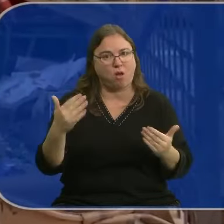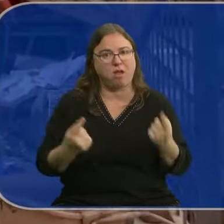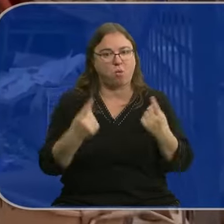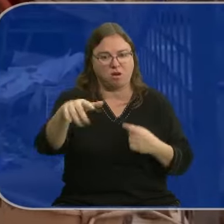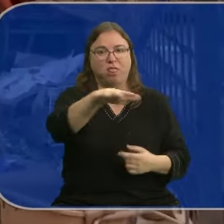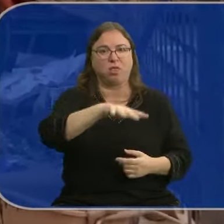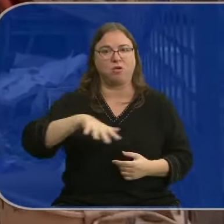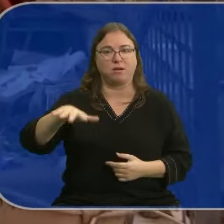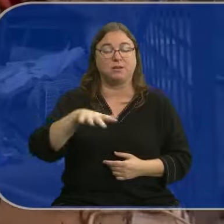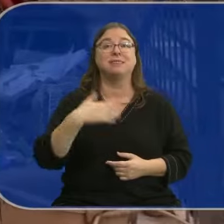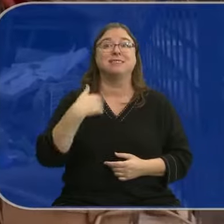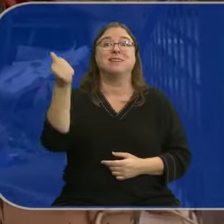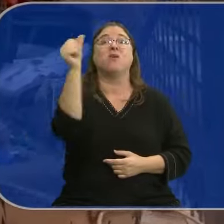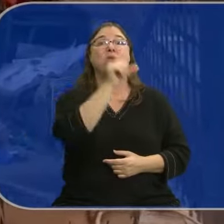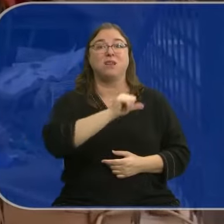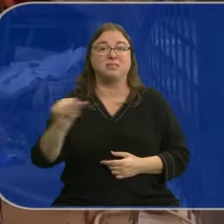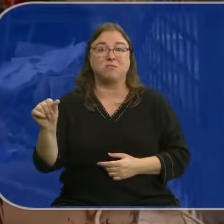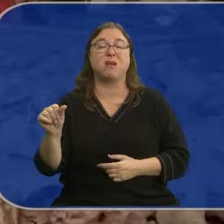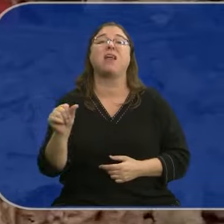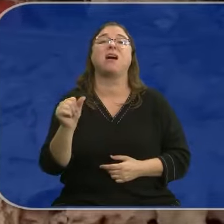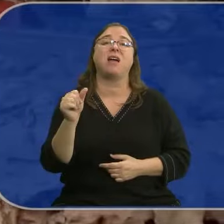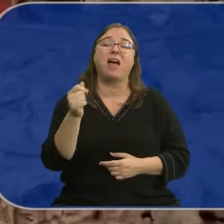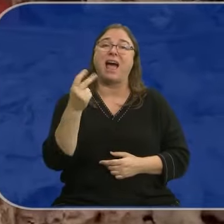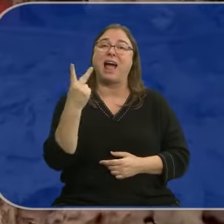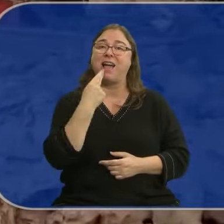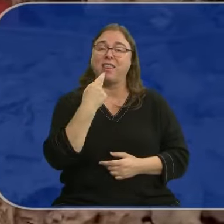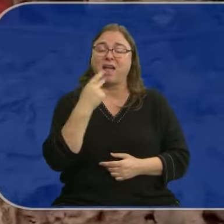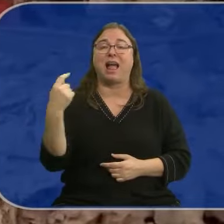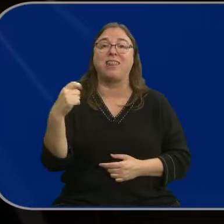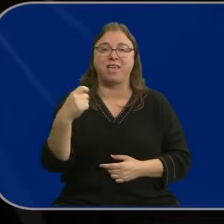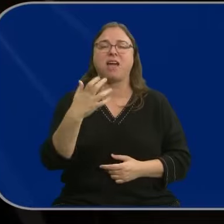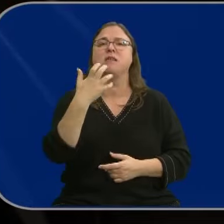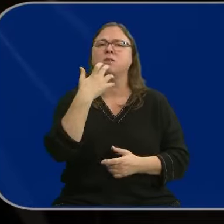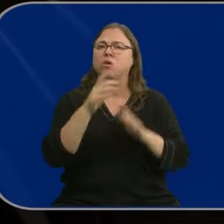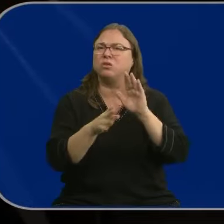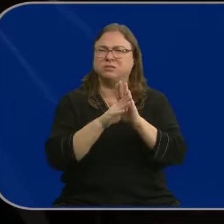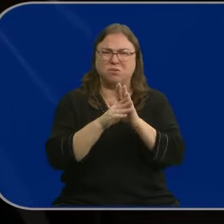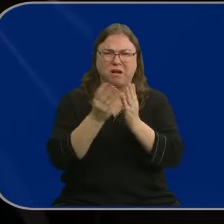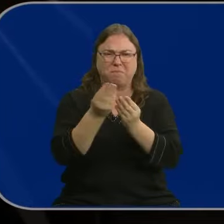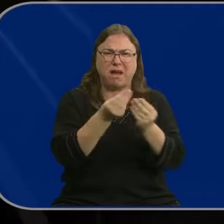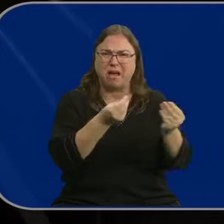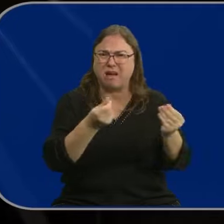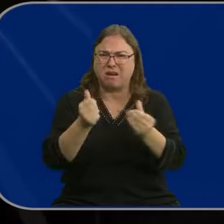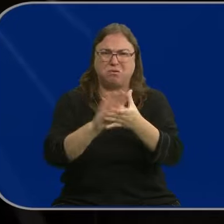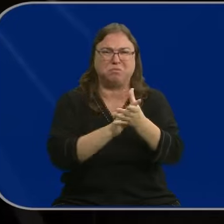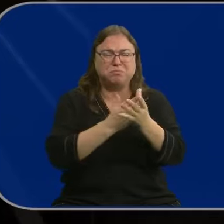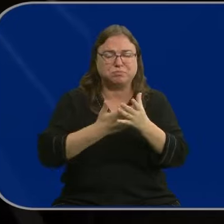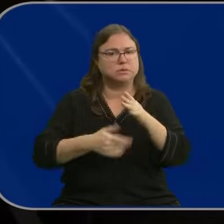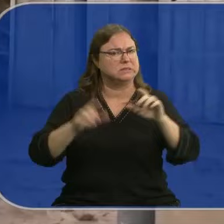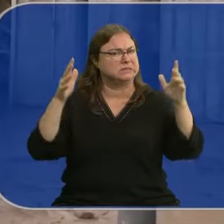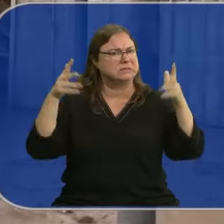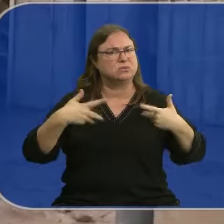Una semana después, en Aldaya, sobreviven en medio del lodo y el barro. Es una de las localidades que más ha sufrido las